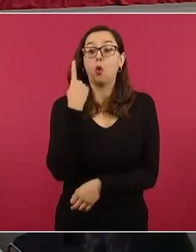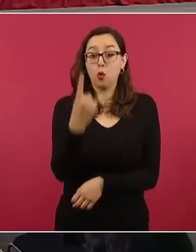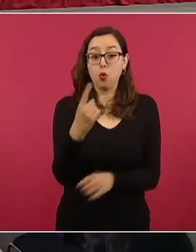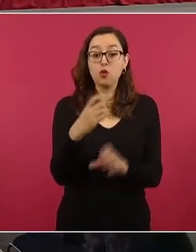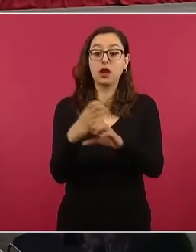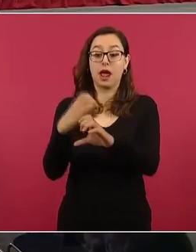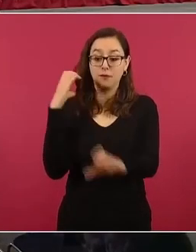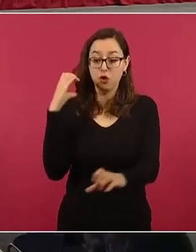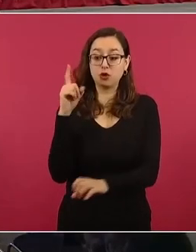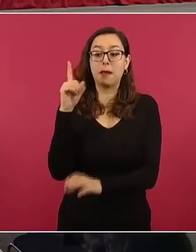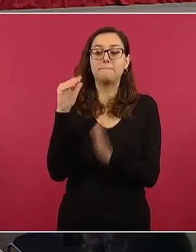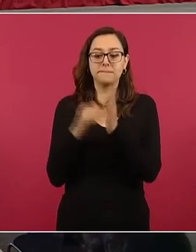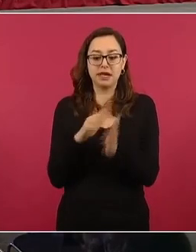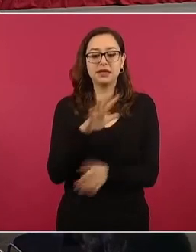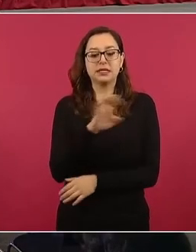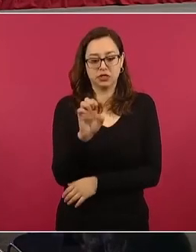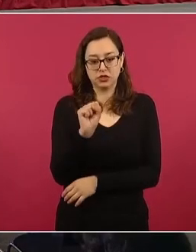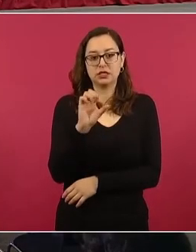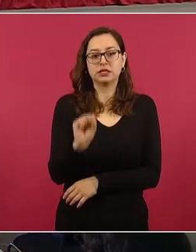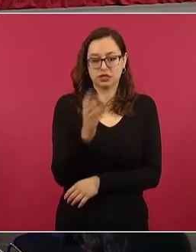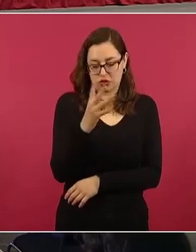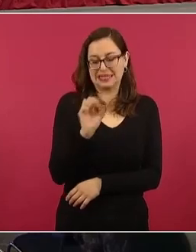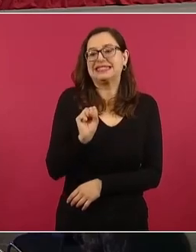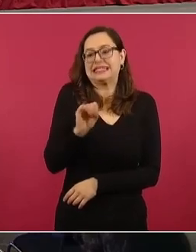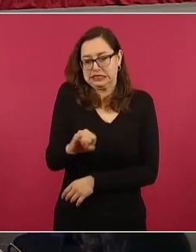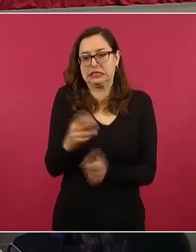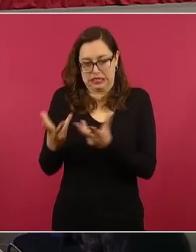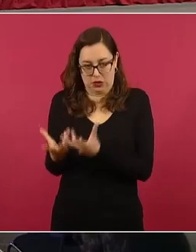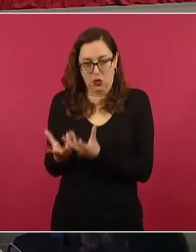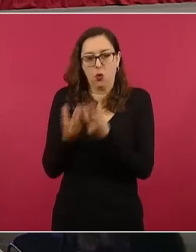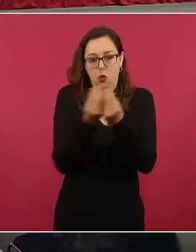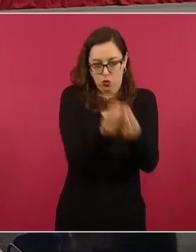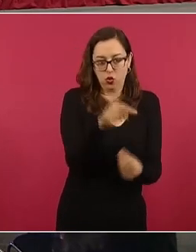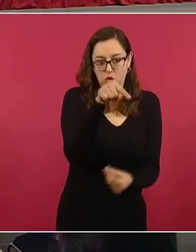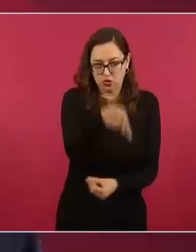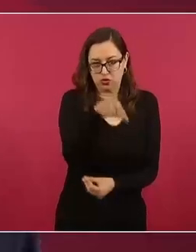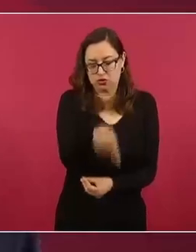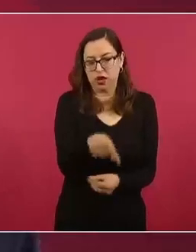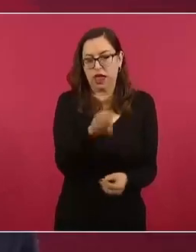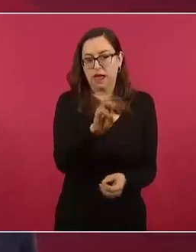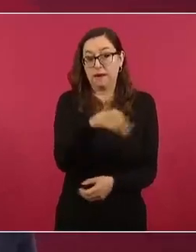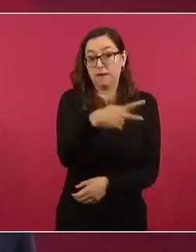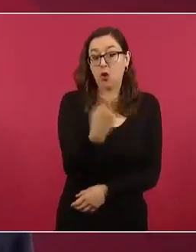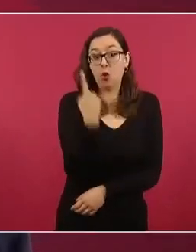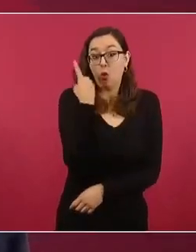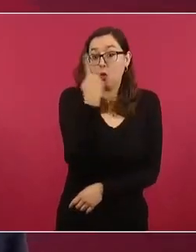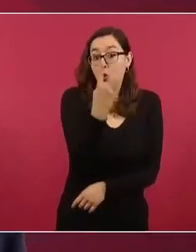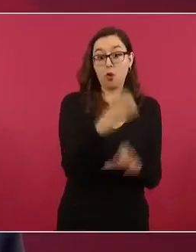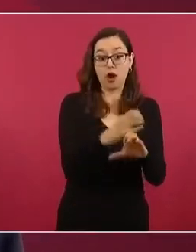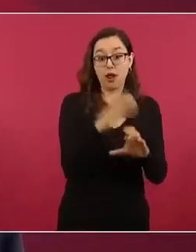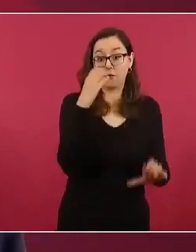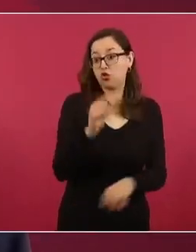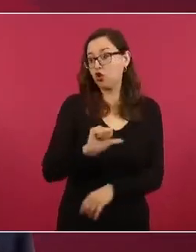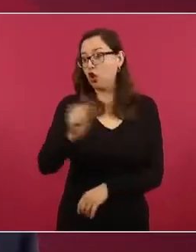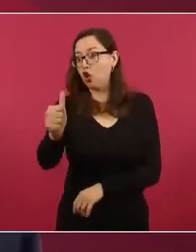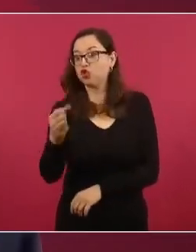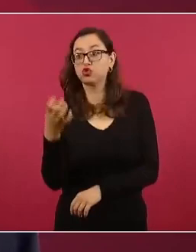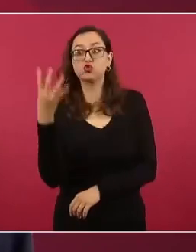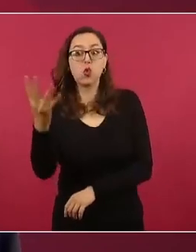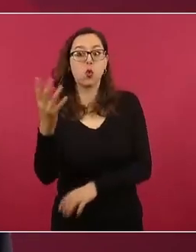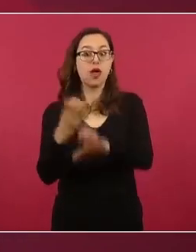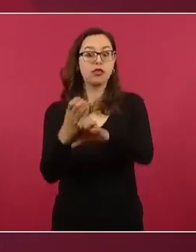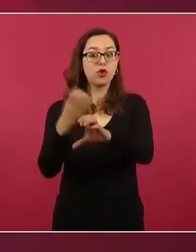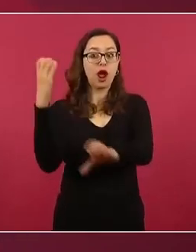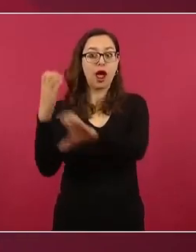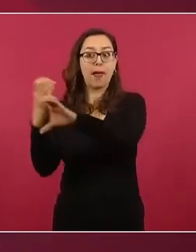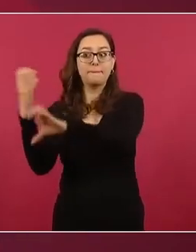1564. Se dice en la verdad histórica que los 43 alumnos fueron sustraídos de la comandancia y